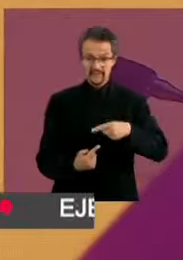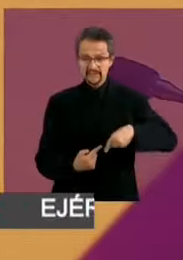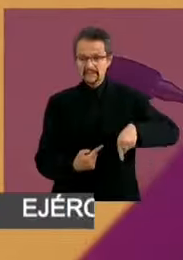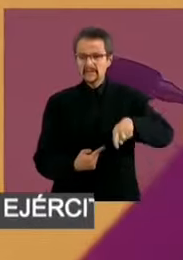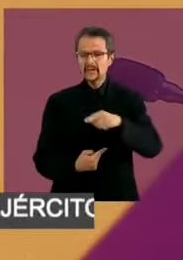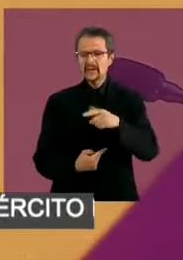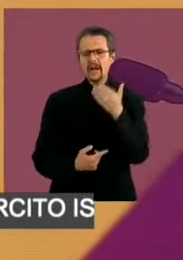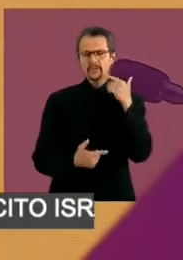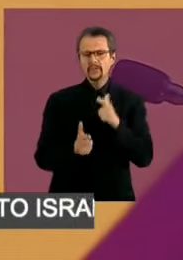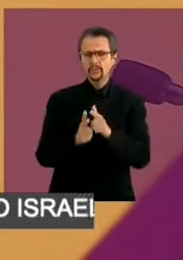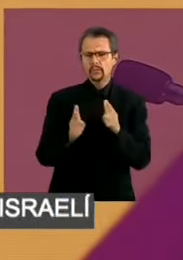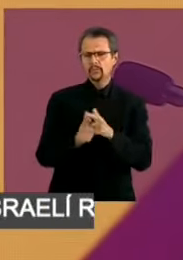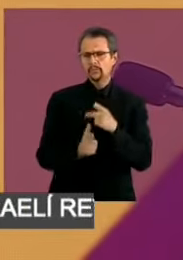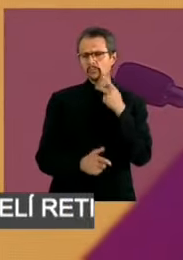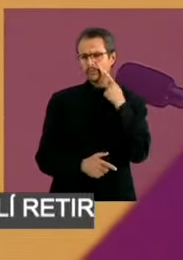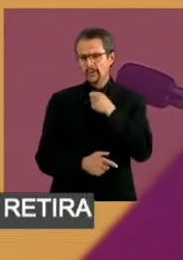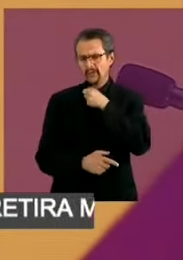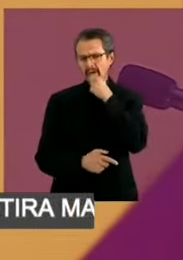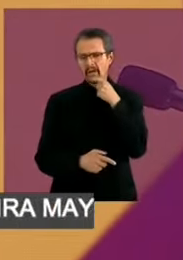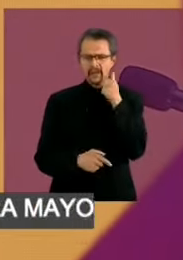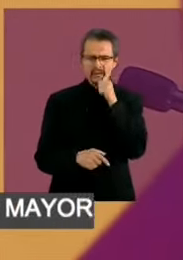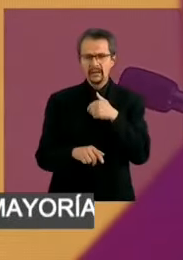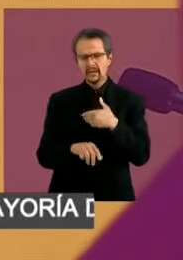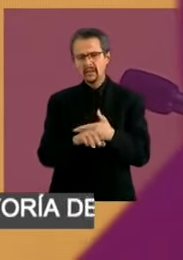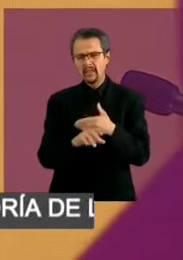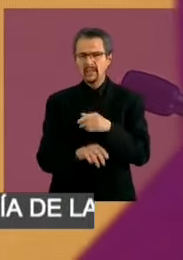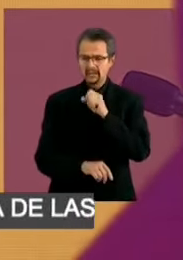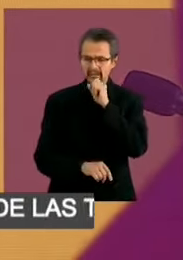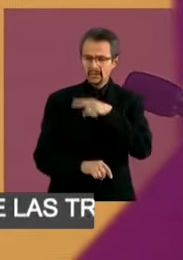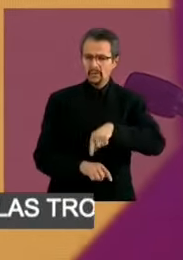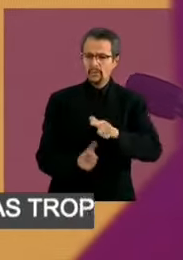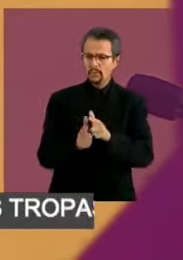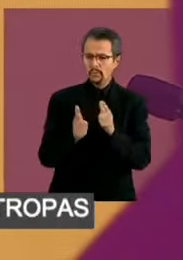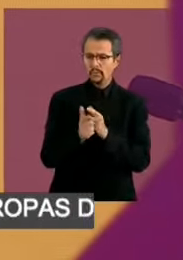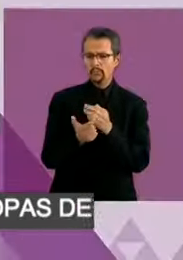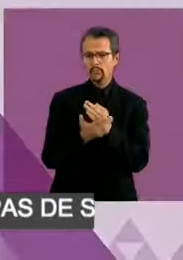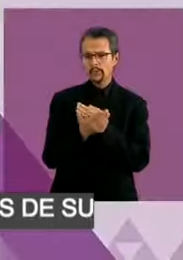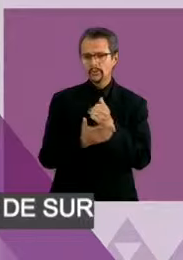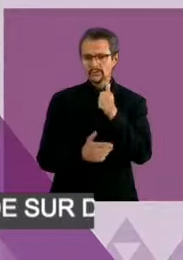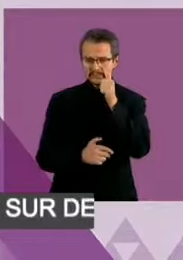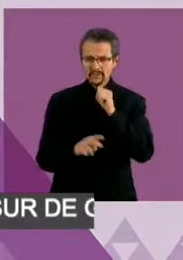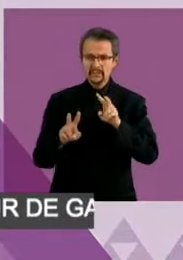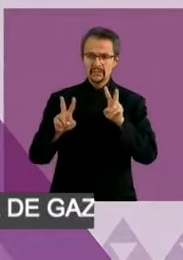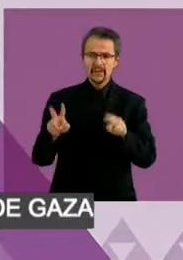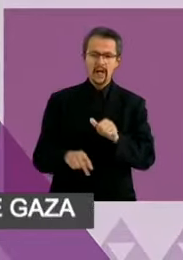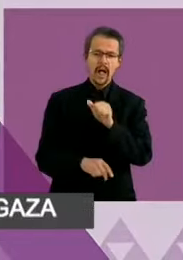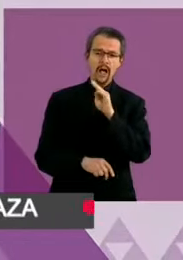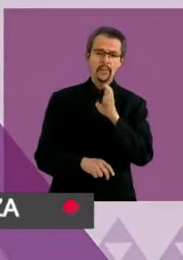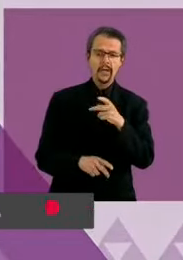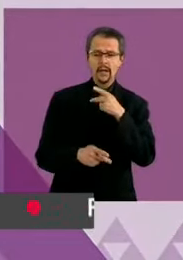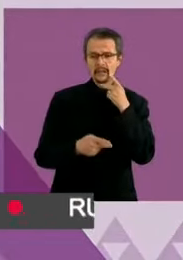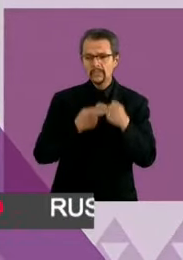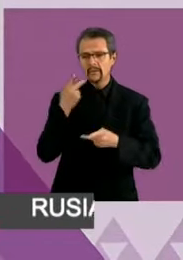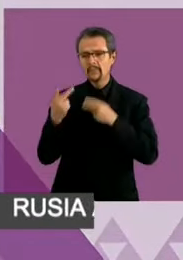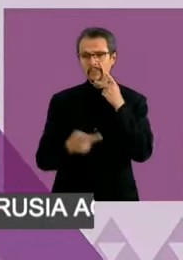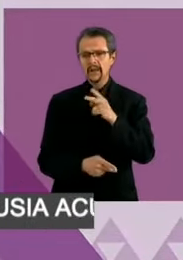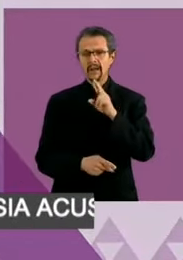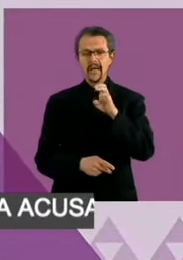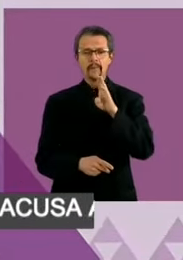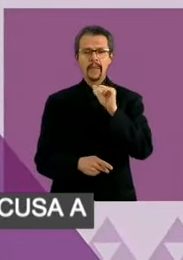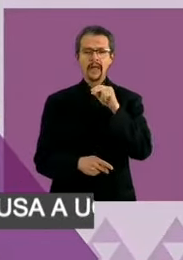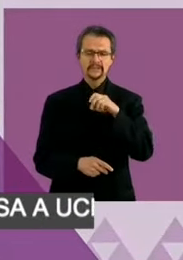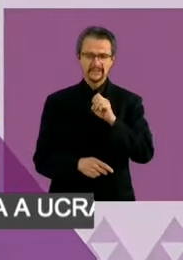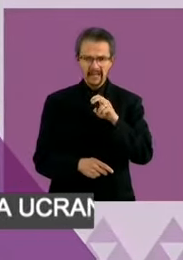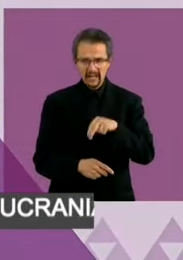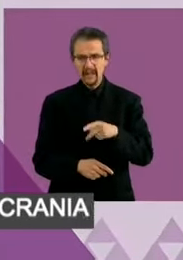política. Lucró políticamente Morena con el caso de ABC y lucrar con el REPSAMEN sin realmente atender las